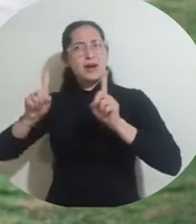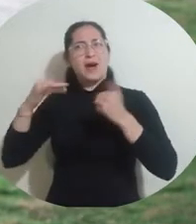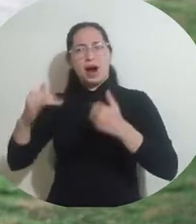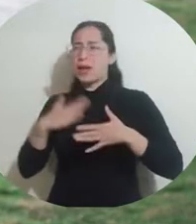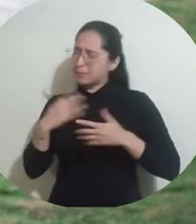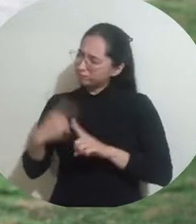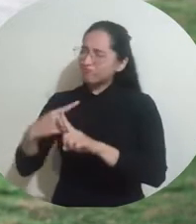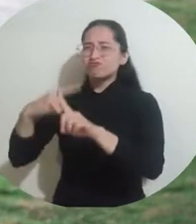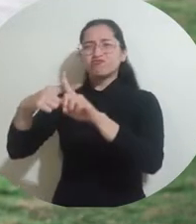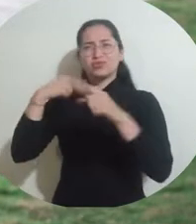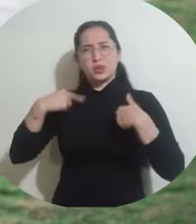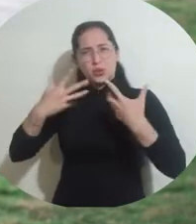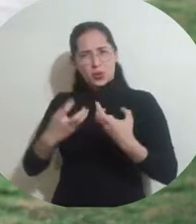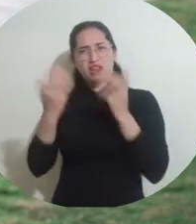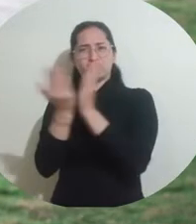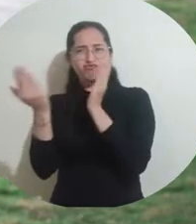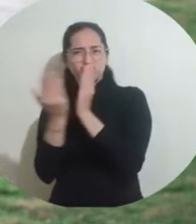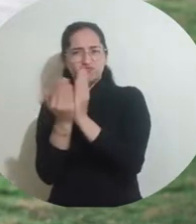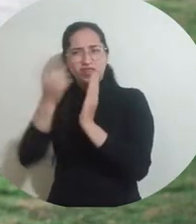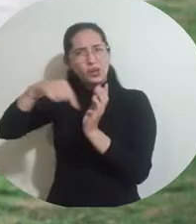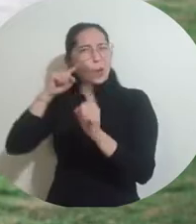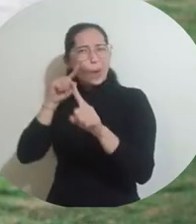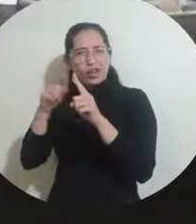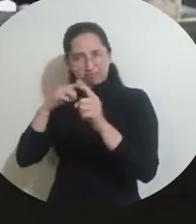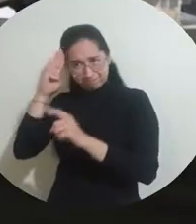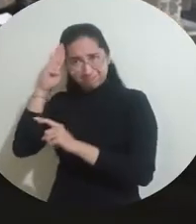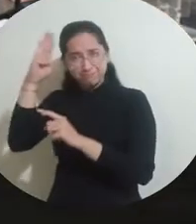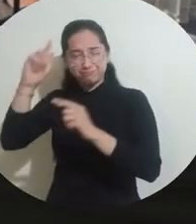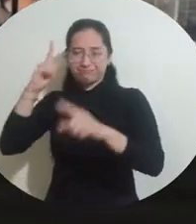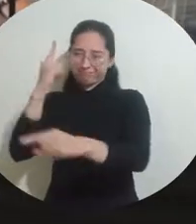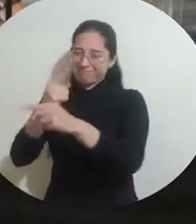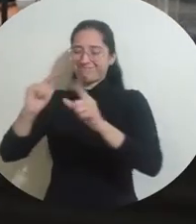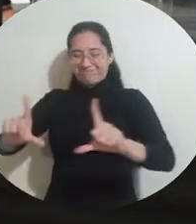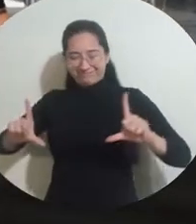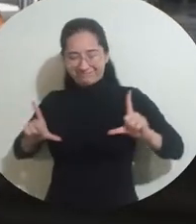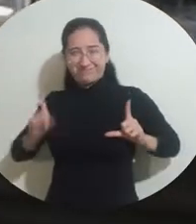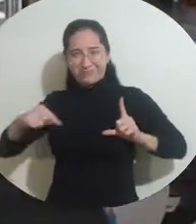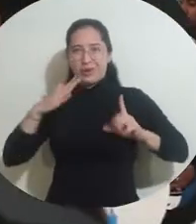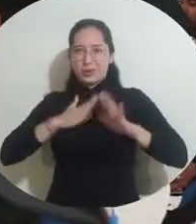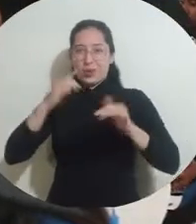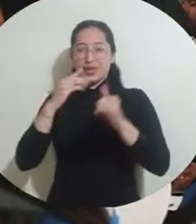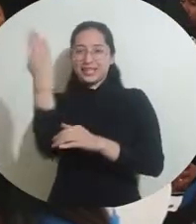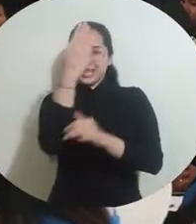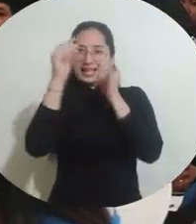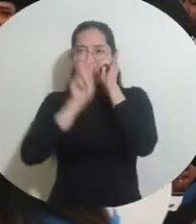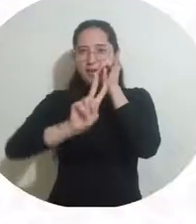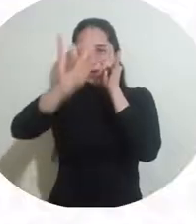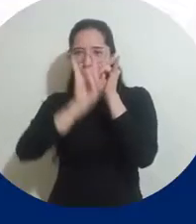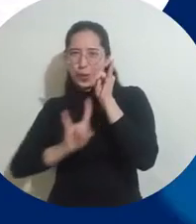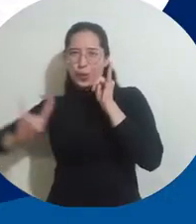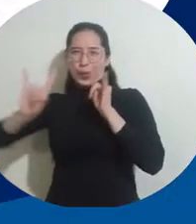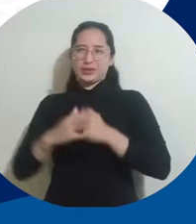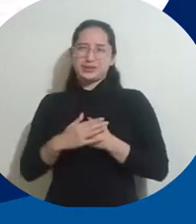estudiar y de salir adelante y de cumplir mi sueño de ser realizadora de cine y audiovisual. Es un privilegio.